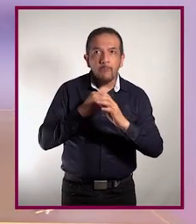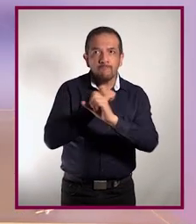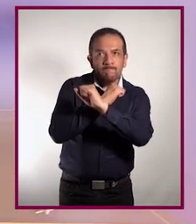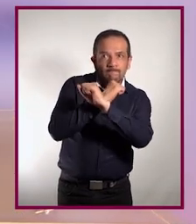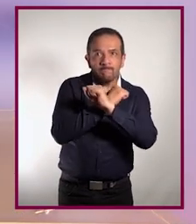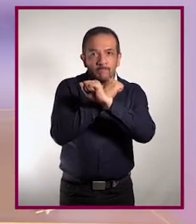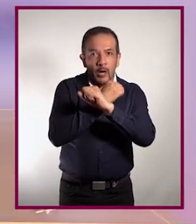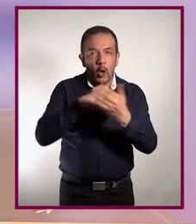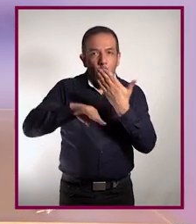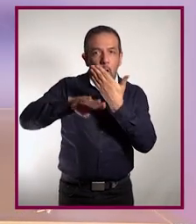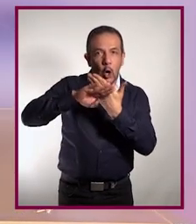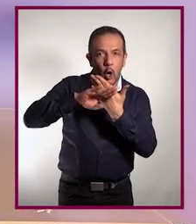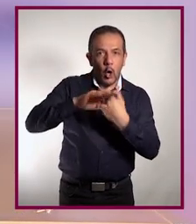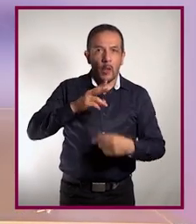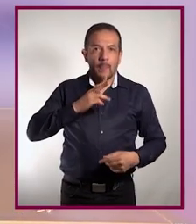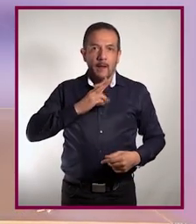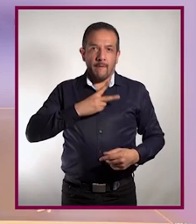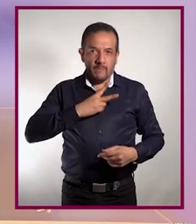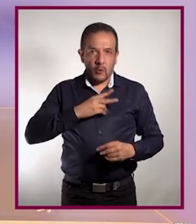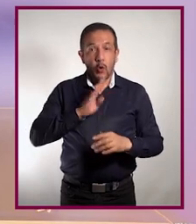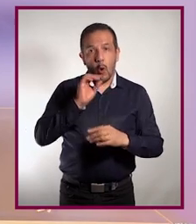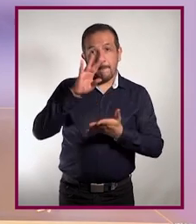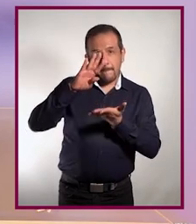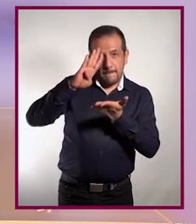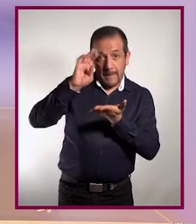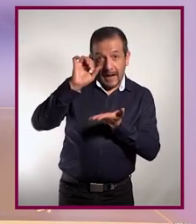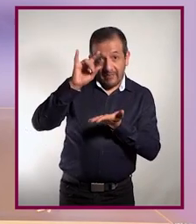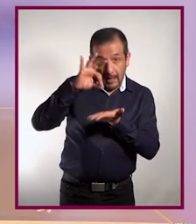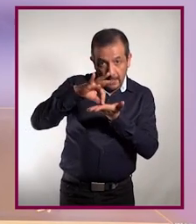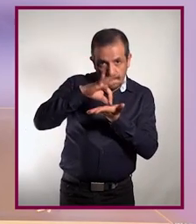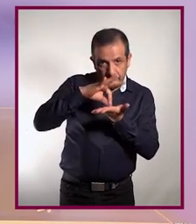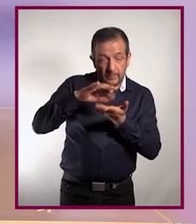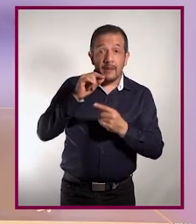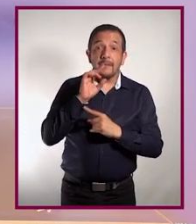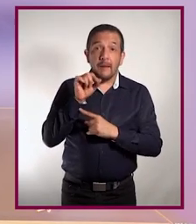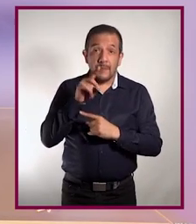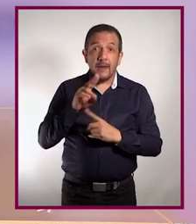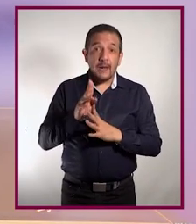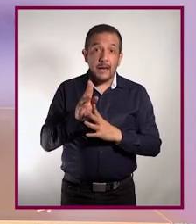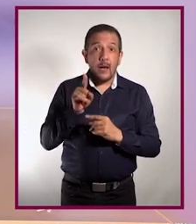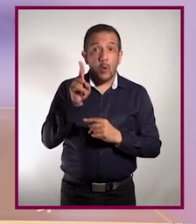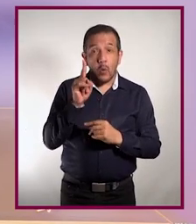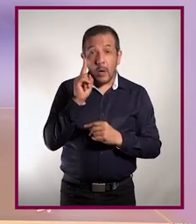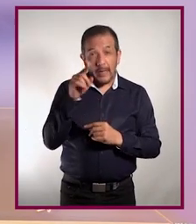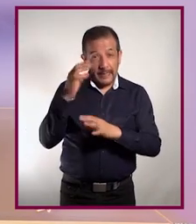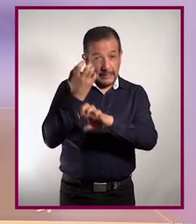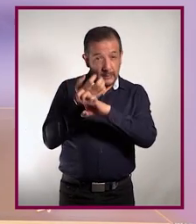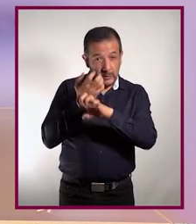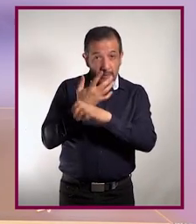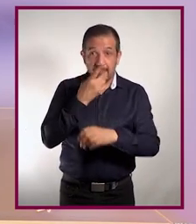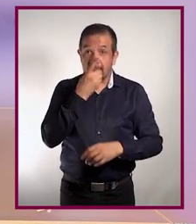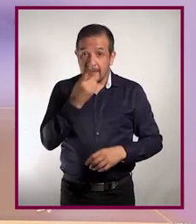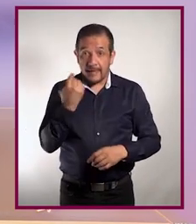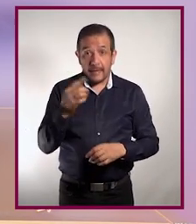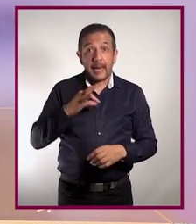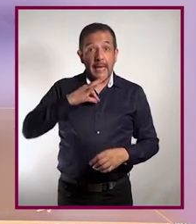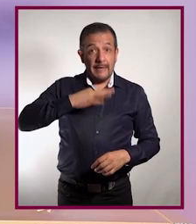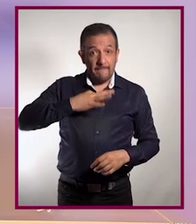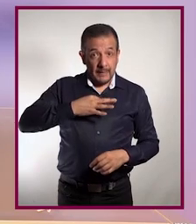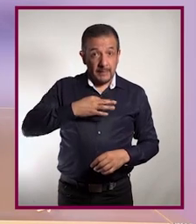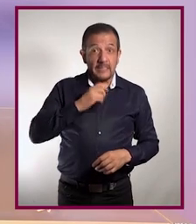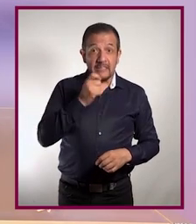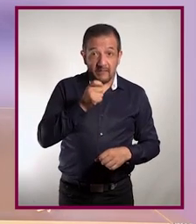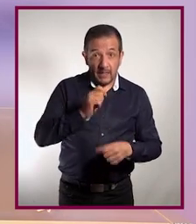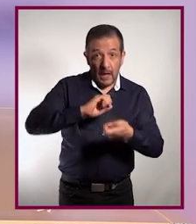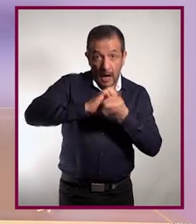Ahora bien, de acuerdo con el Centro Nacional de Información Biotecnológica de los Estados Unidos, una infección no necesariamente se convierte en